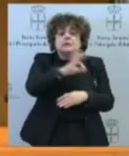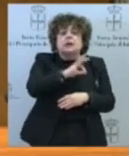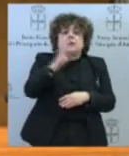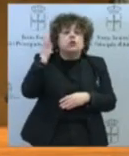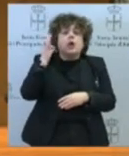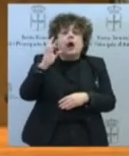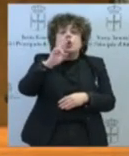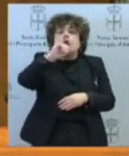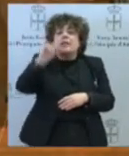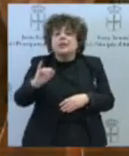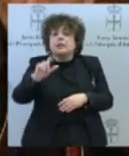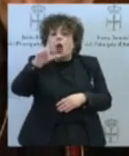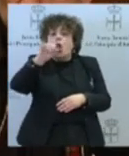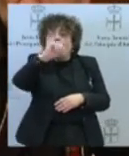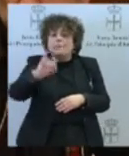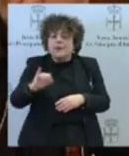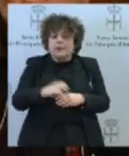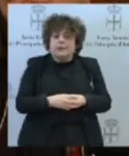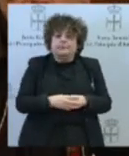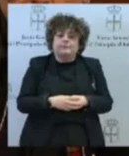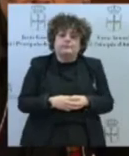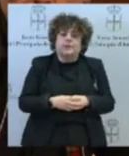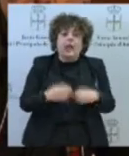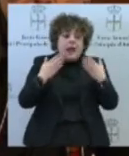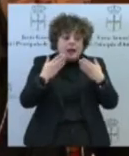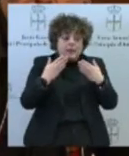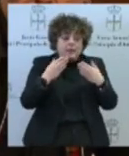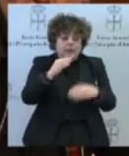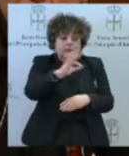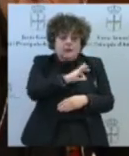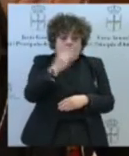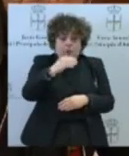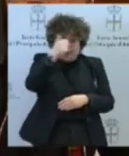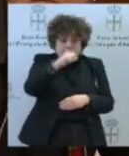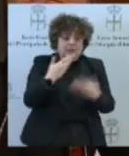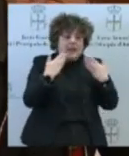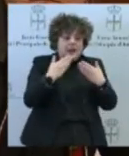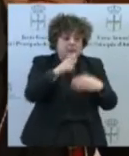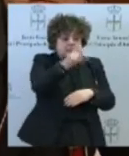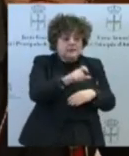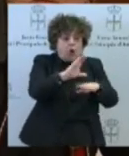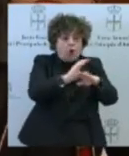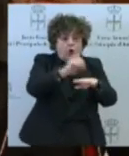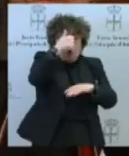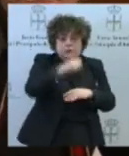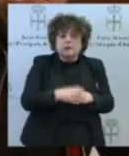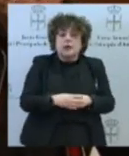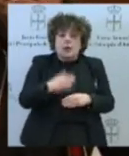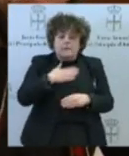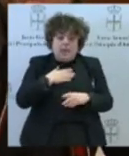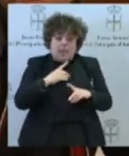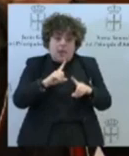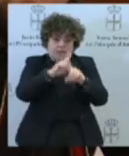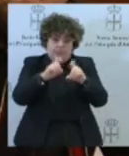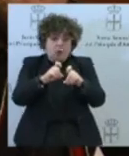Muchas gracias, señor presidente, muchas gracias, señor consejero. El motivo de esta pregunta es porque es importante que el gobierno de